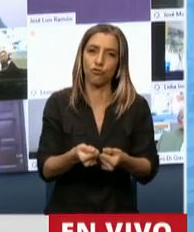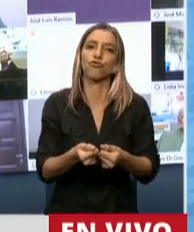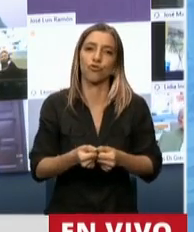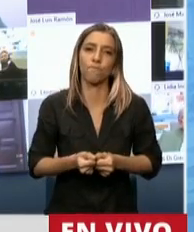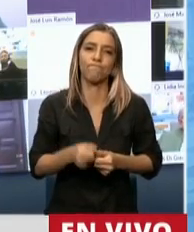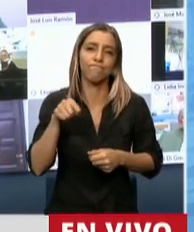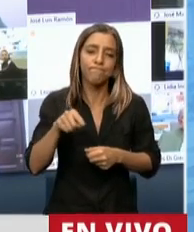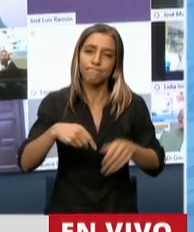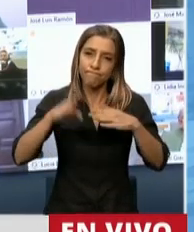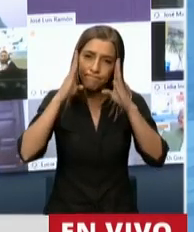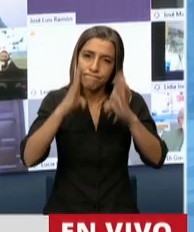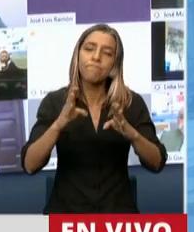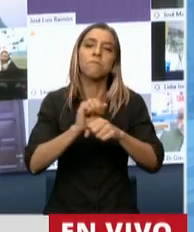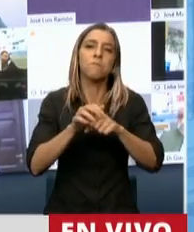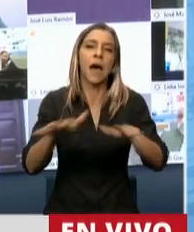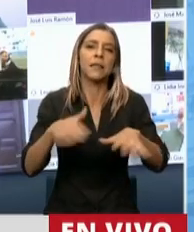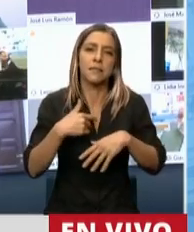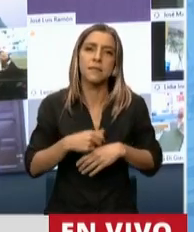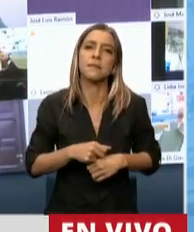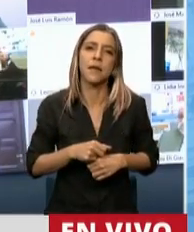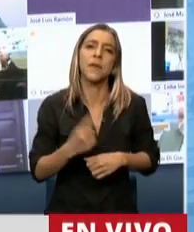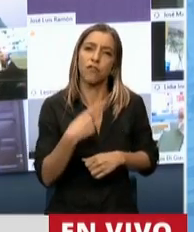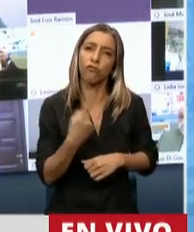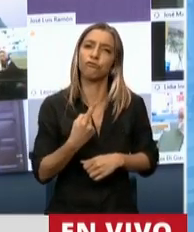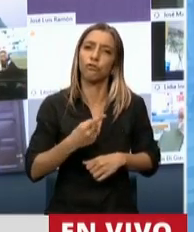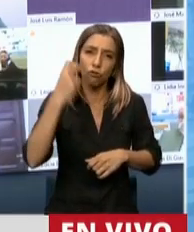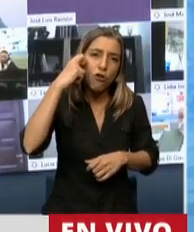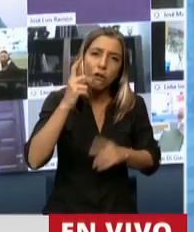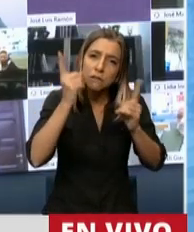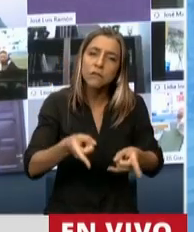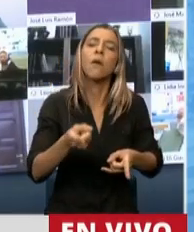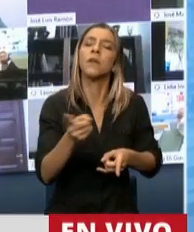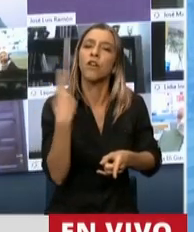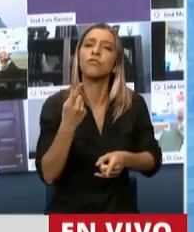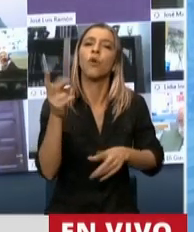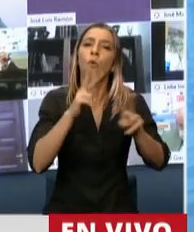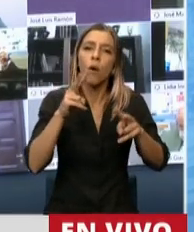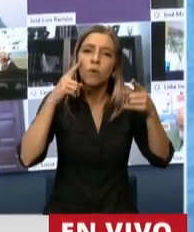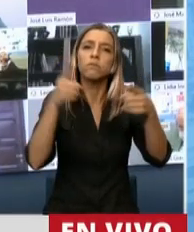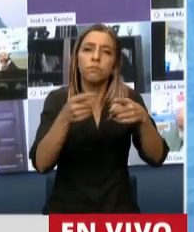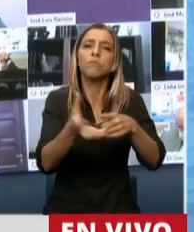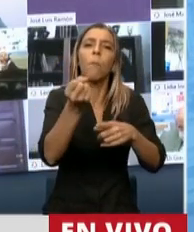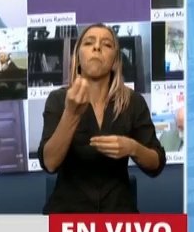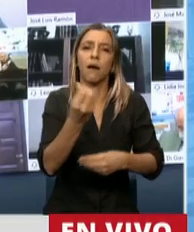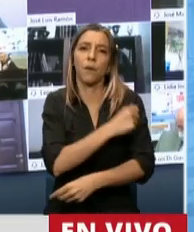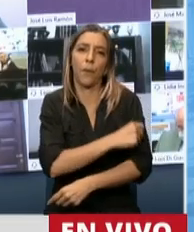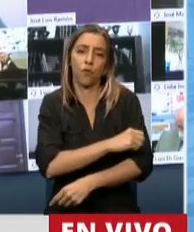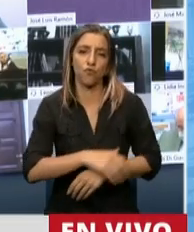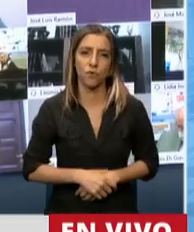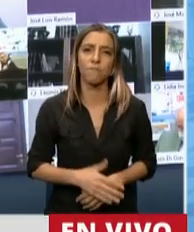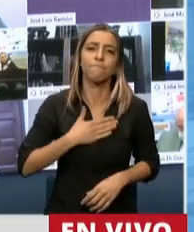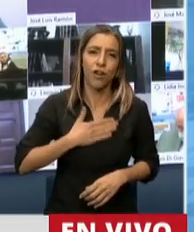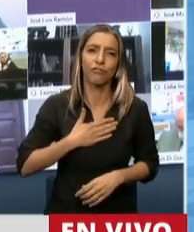argentinos y este Congreso Nacional necesitamos que llegue esa vacuna y hoy celebro, y ya adelanto mi voto positivo,